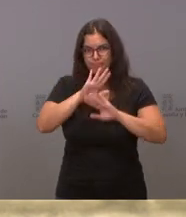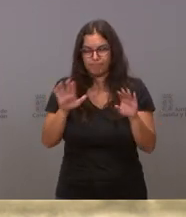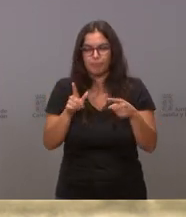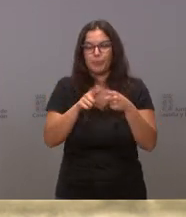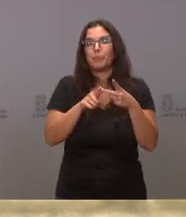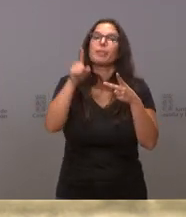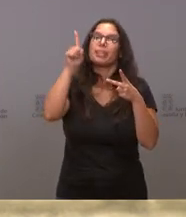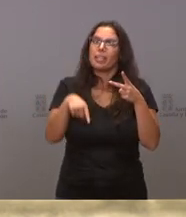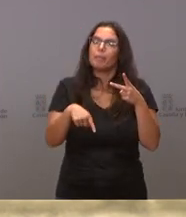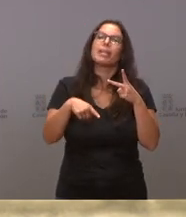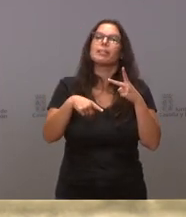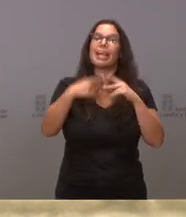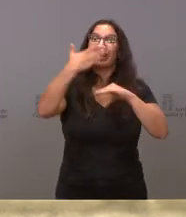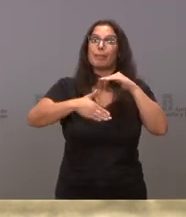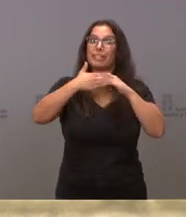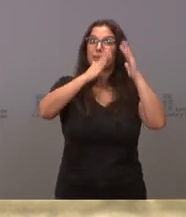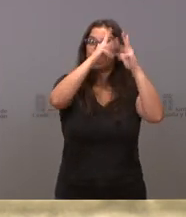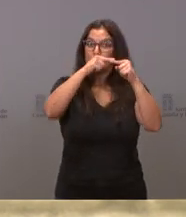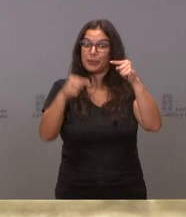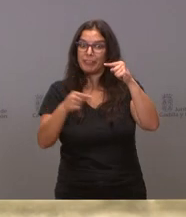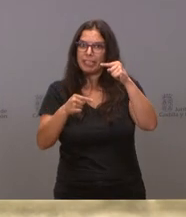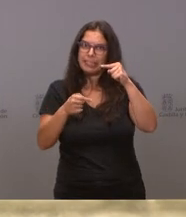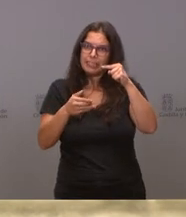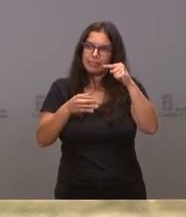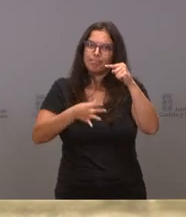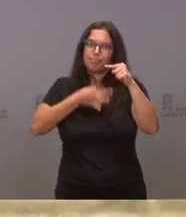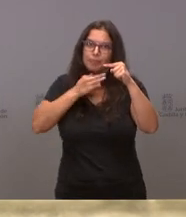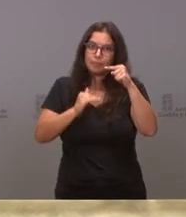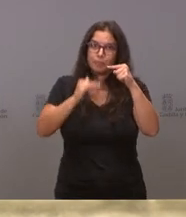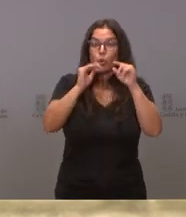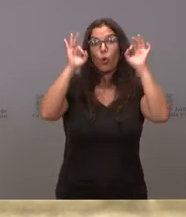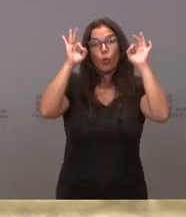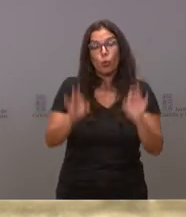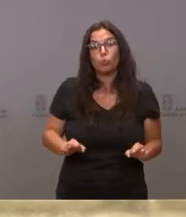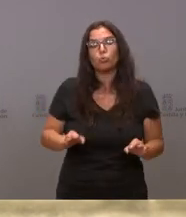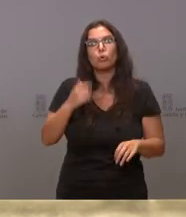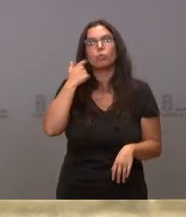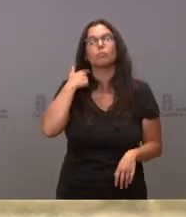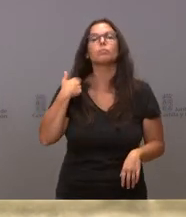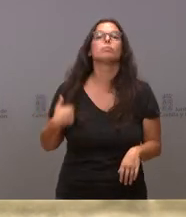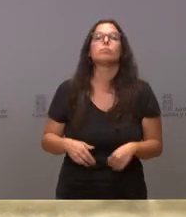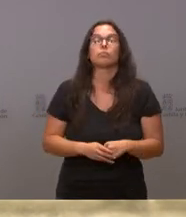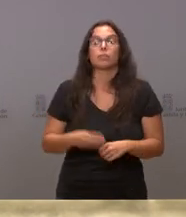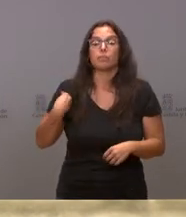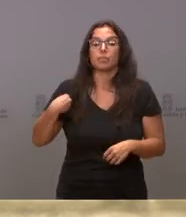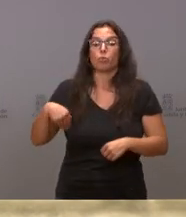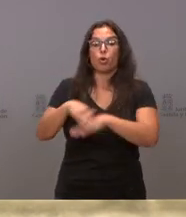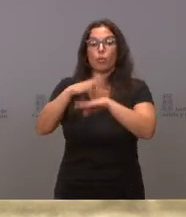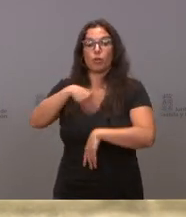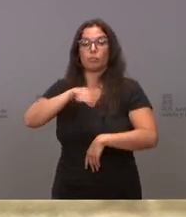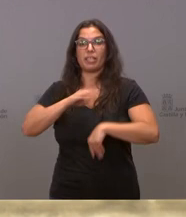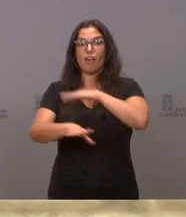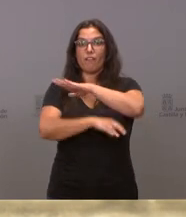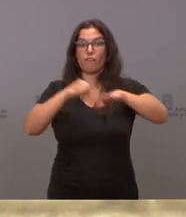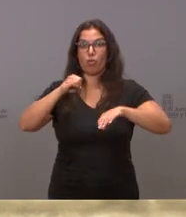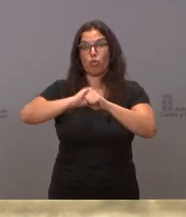el límite de déficit. Fíjense, con la desaparición, la supresión, la eliminación del fondo COVID por parte del Gobierno de España